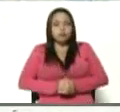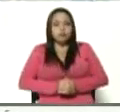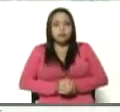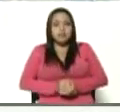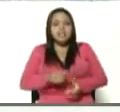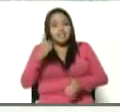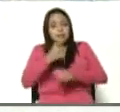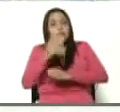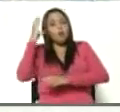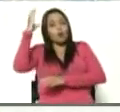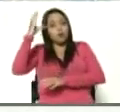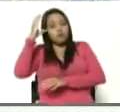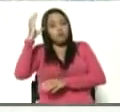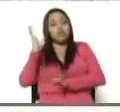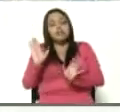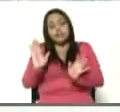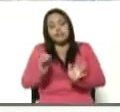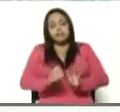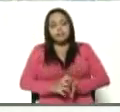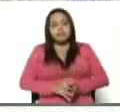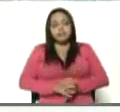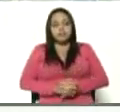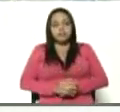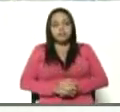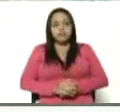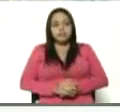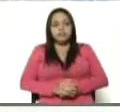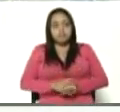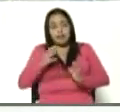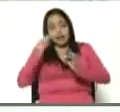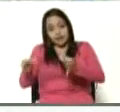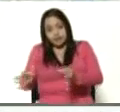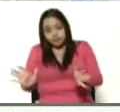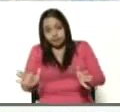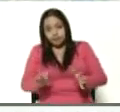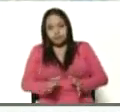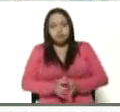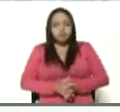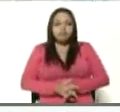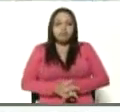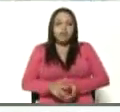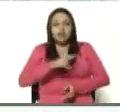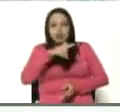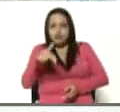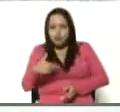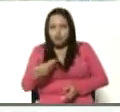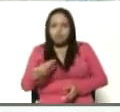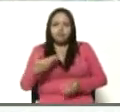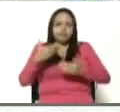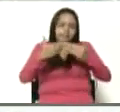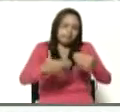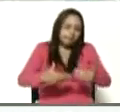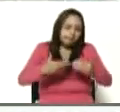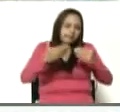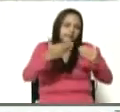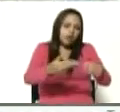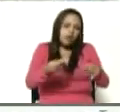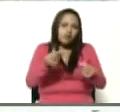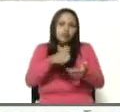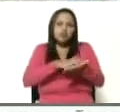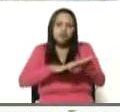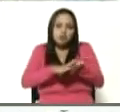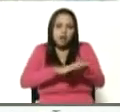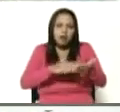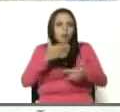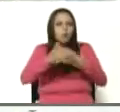conciencia de eso, Escanone. ¿Verdad? Y nosotros hemos venido recuperando a la chita